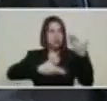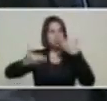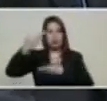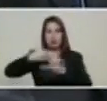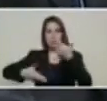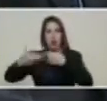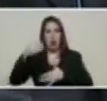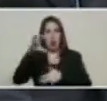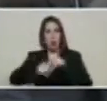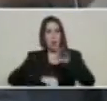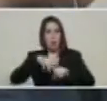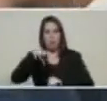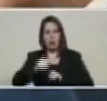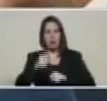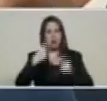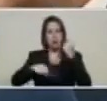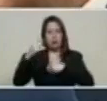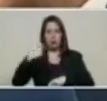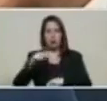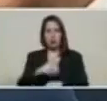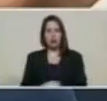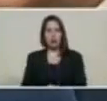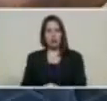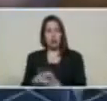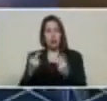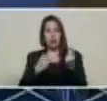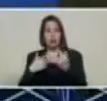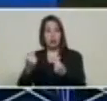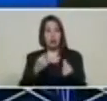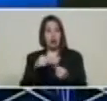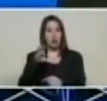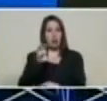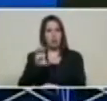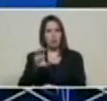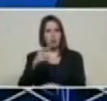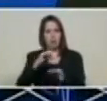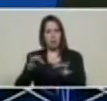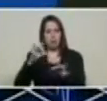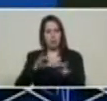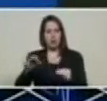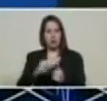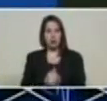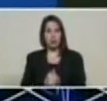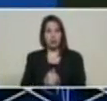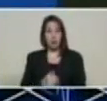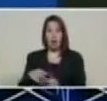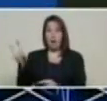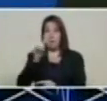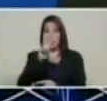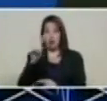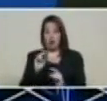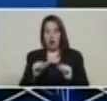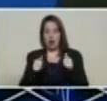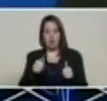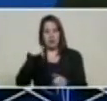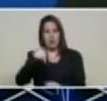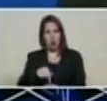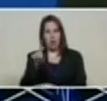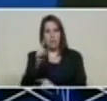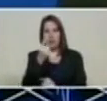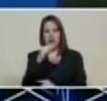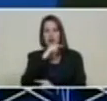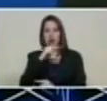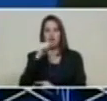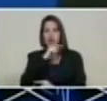y trabajo monetario del petro. Así que Venezuela, 1 de octubre